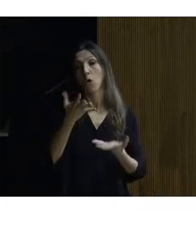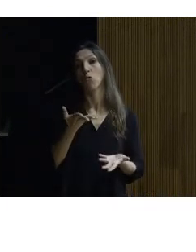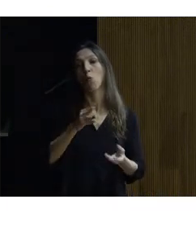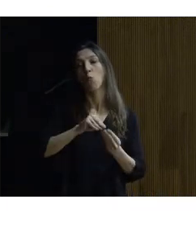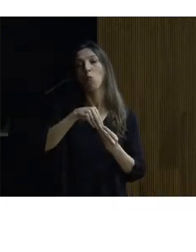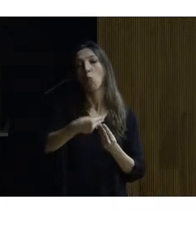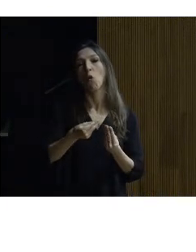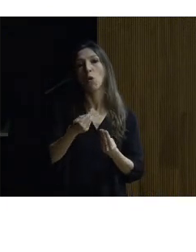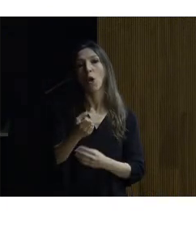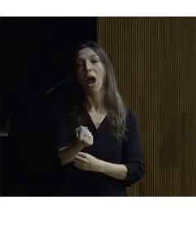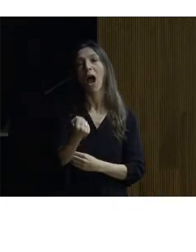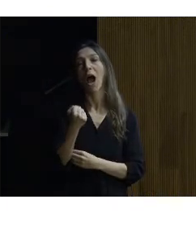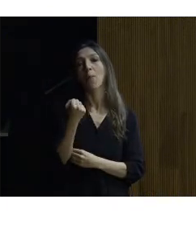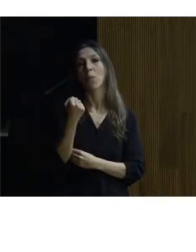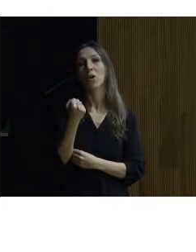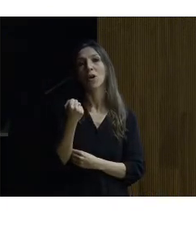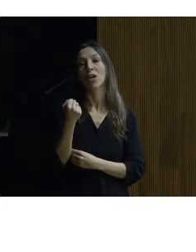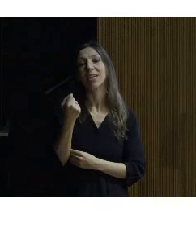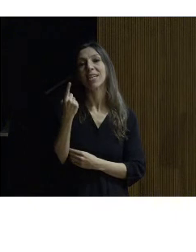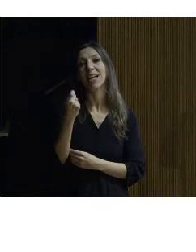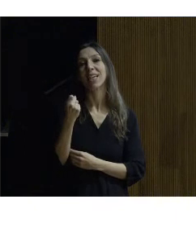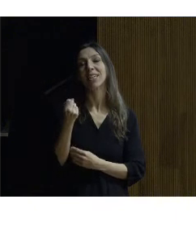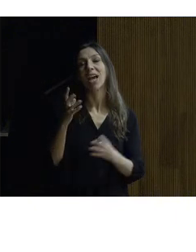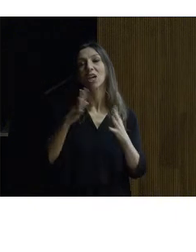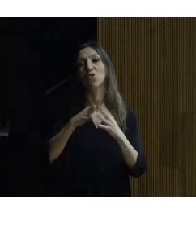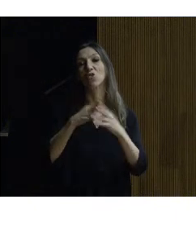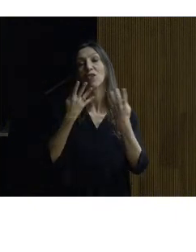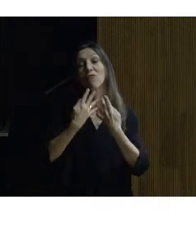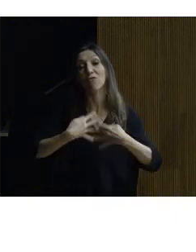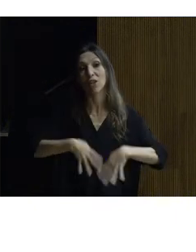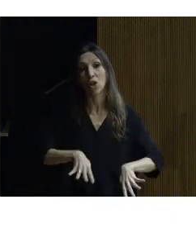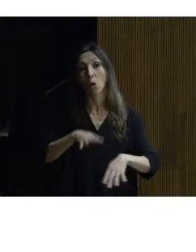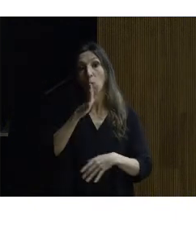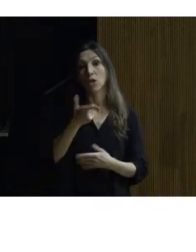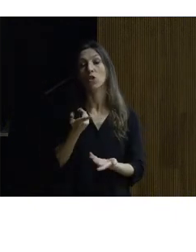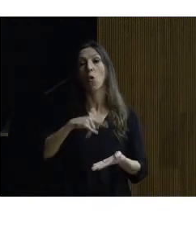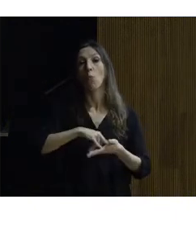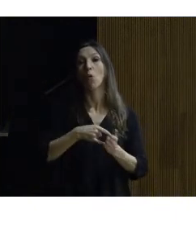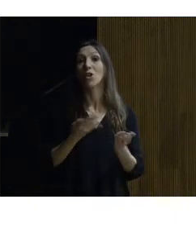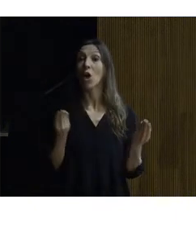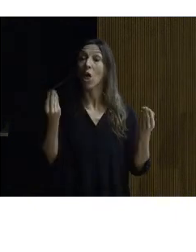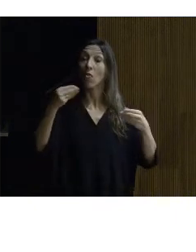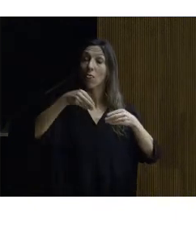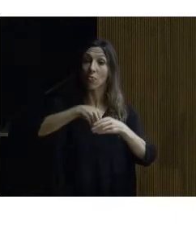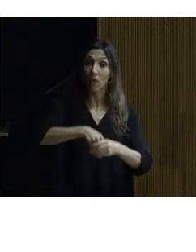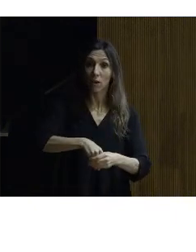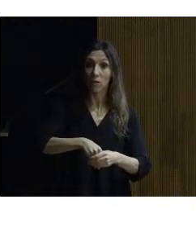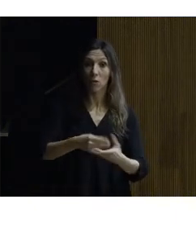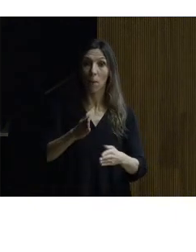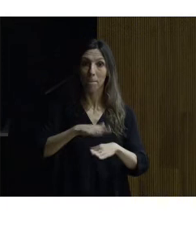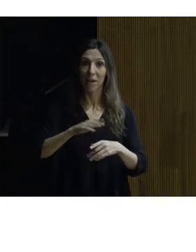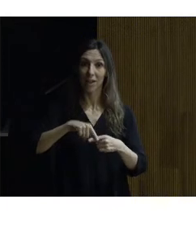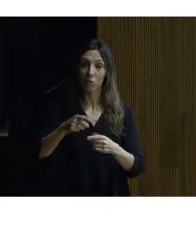necesita infraestructura luego es necesario que esté integrado dentro de un proyecto para que de esta manera se pueda llevar a cabo si no se